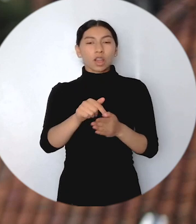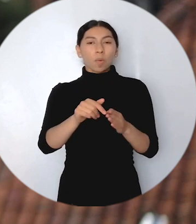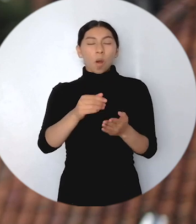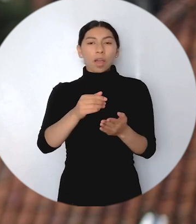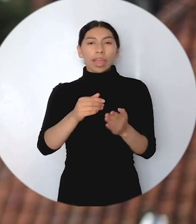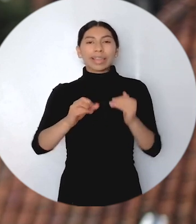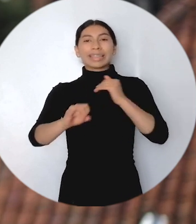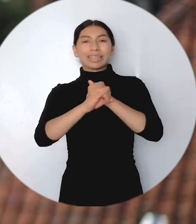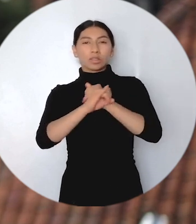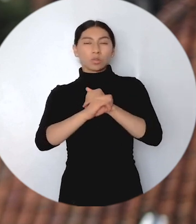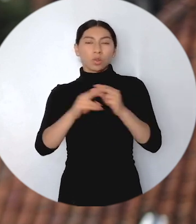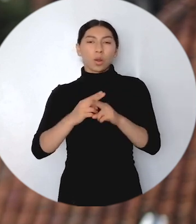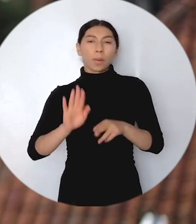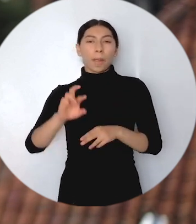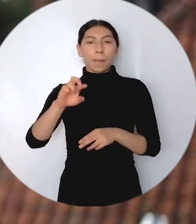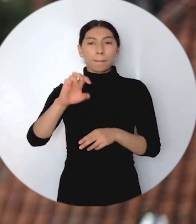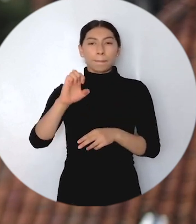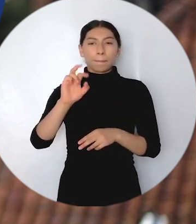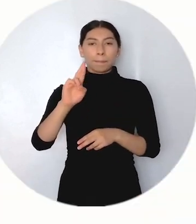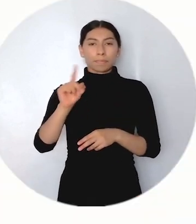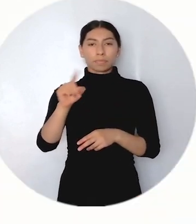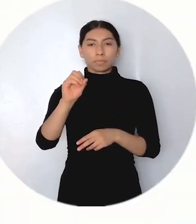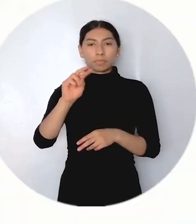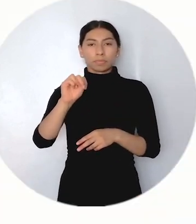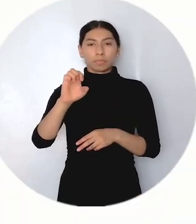de fortalecer la participación efectiva de las víctimas.